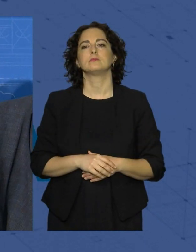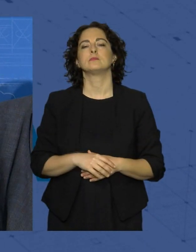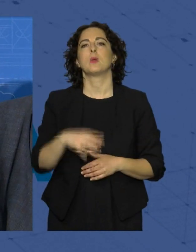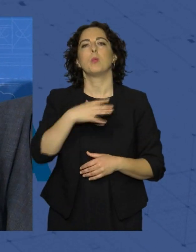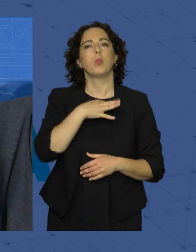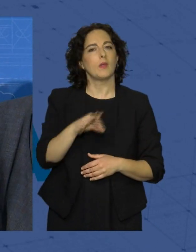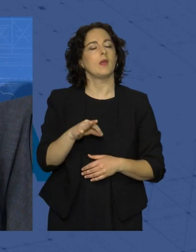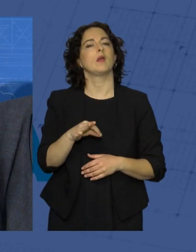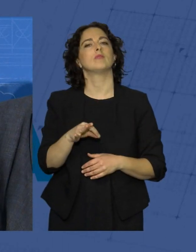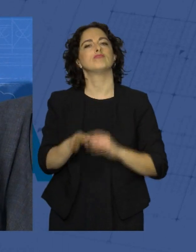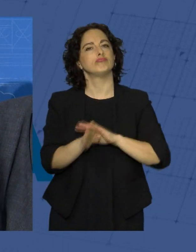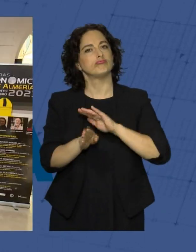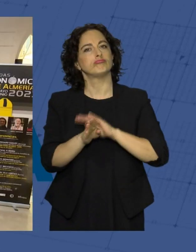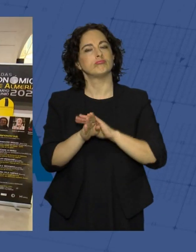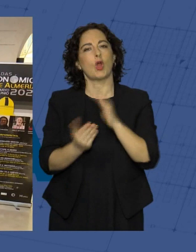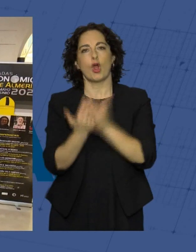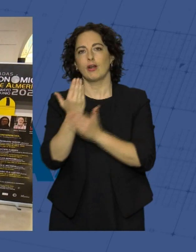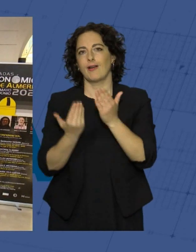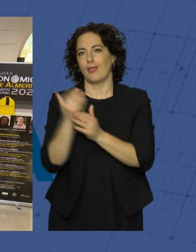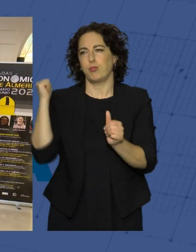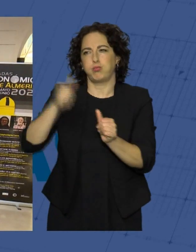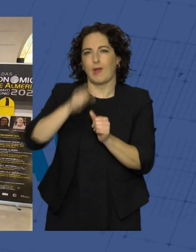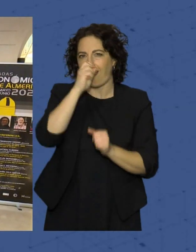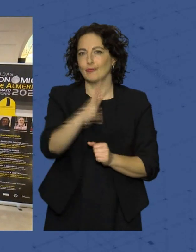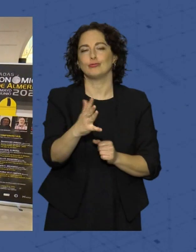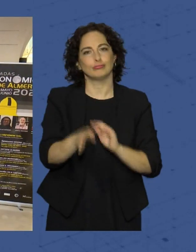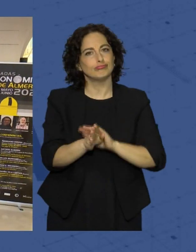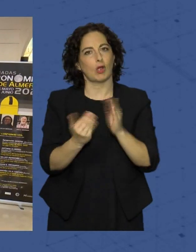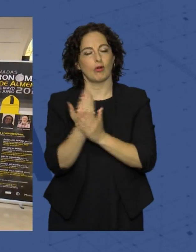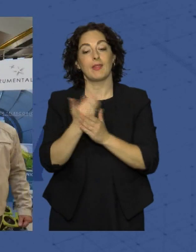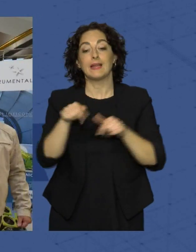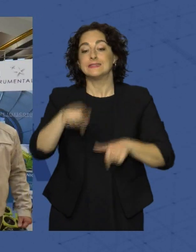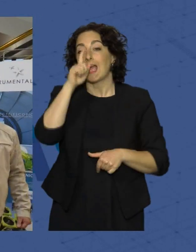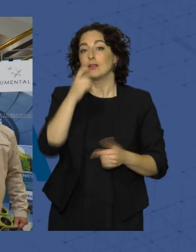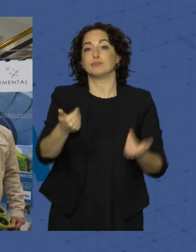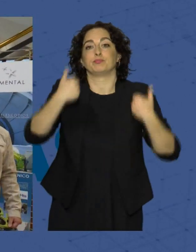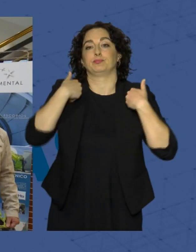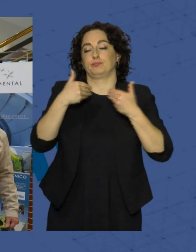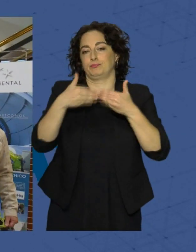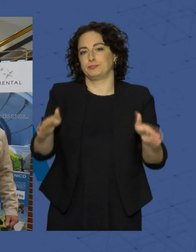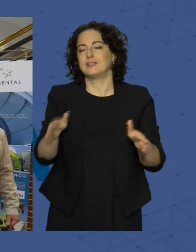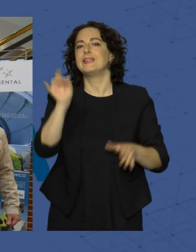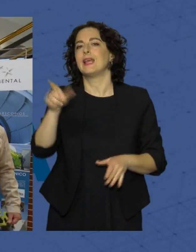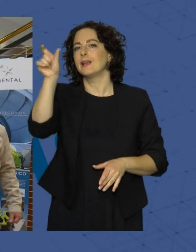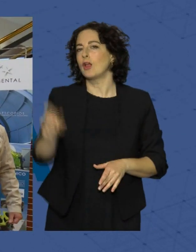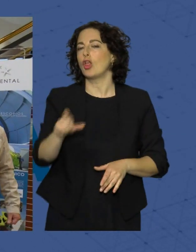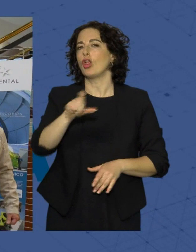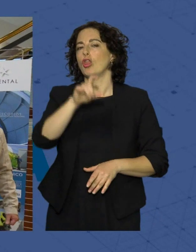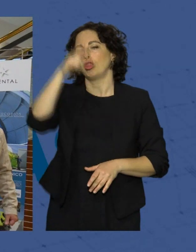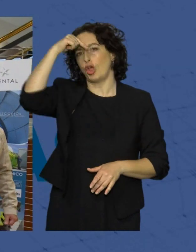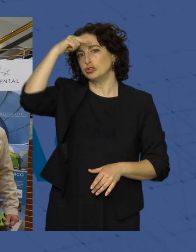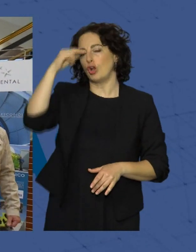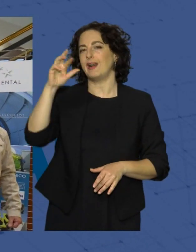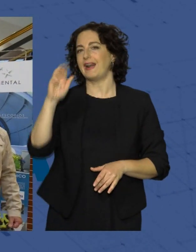sostener las Jornadas durante tantos años. Este año el encargado de abrir las Jornadas es el doctor Reinhard